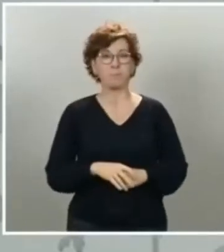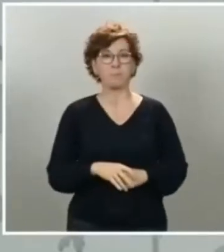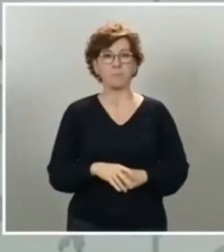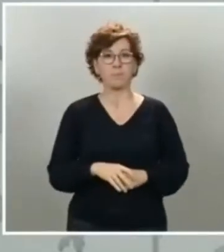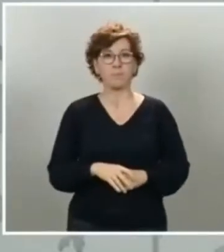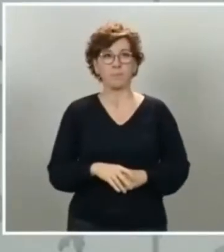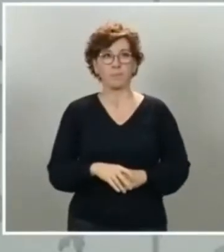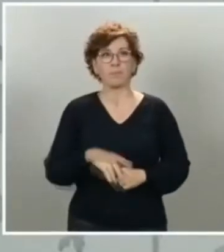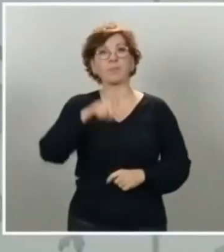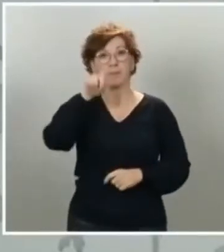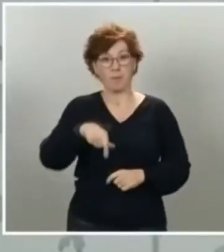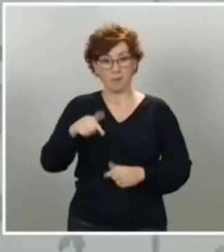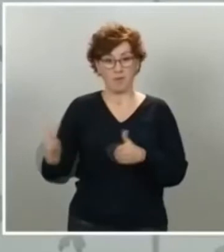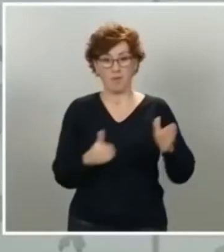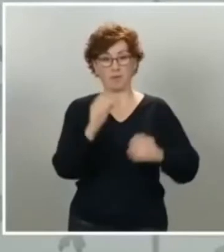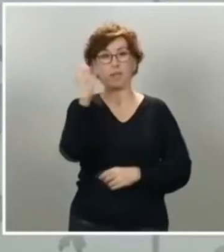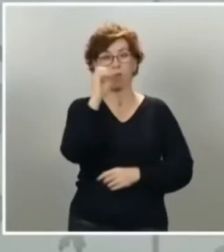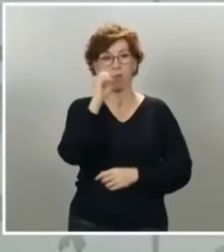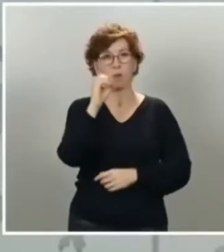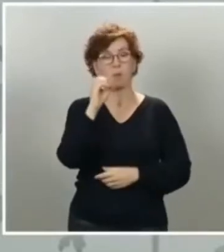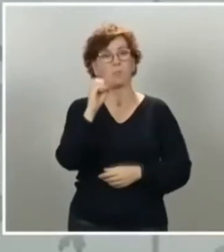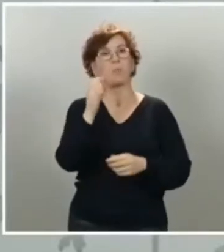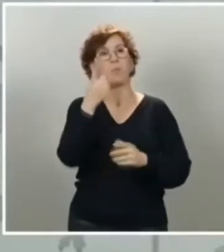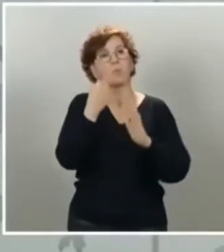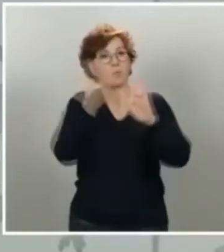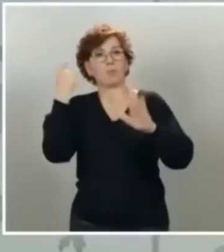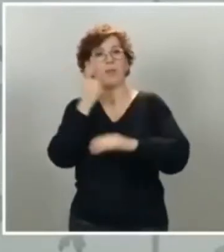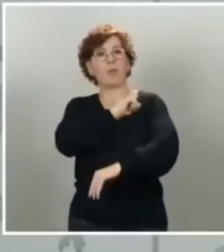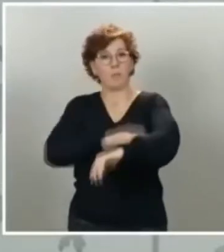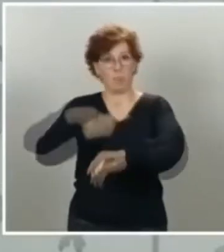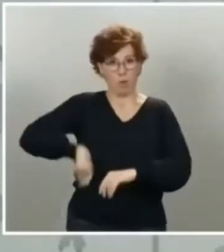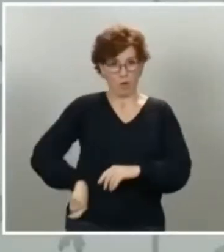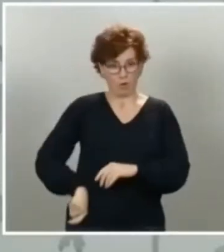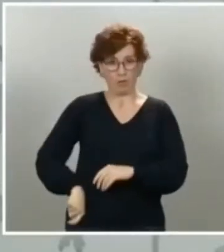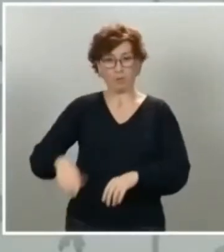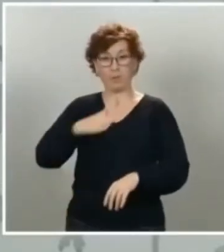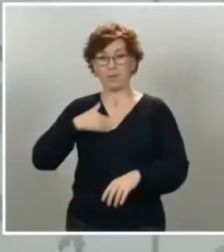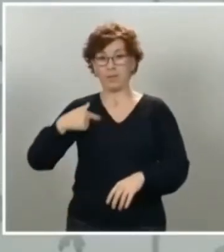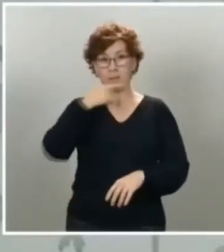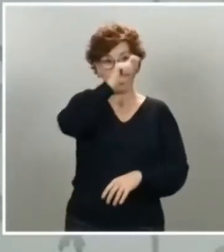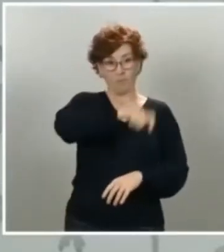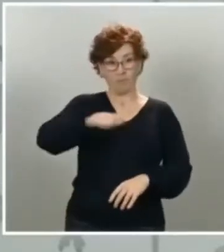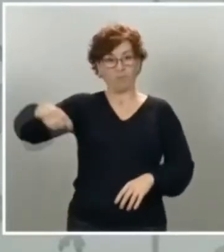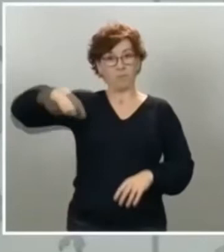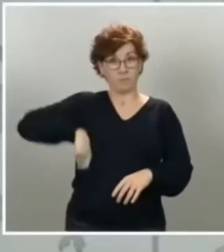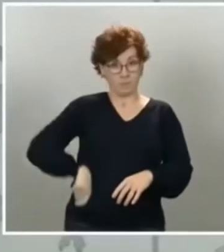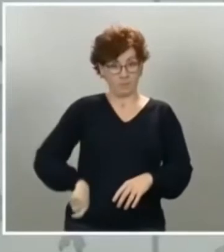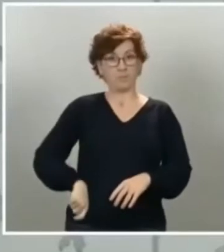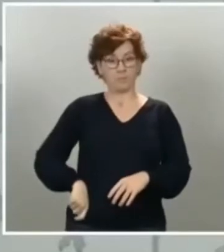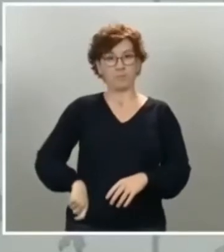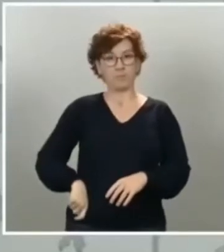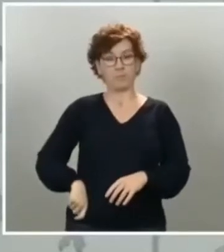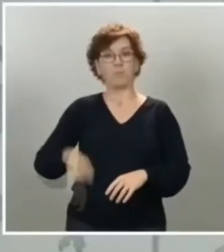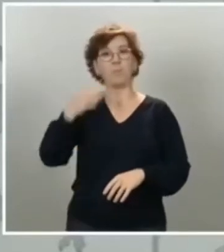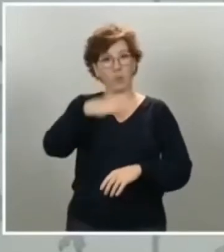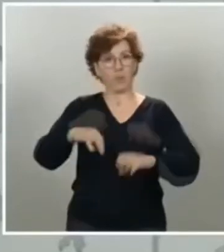saben ustedes, para el deporte profesional. Y, consecuencia, los deportistas profesionales y de alto nivel también podrán realizar entrenamientos